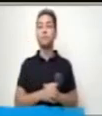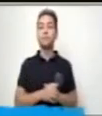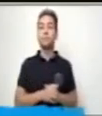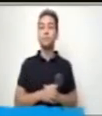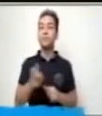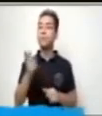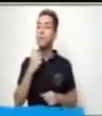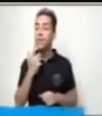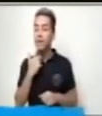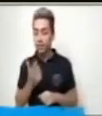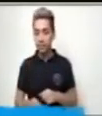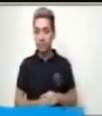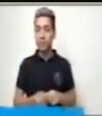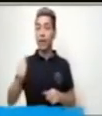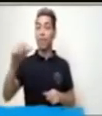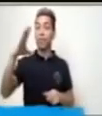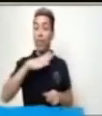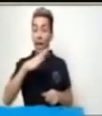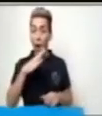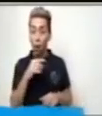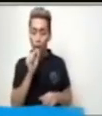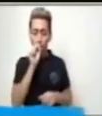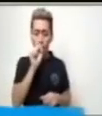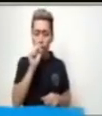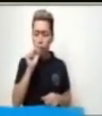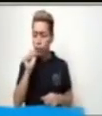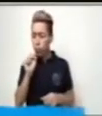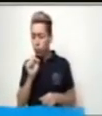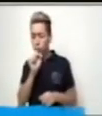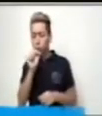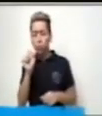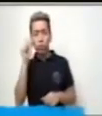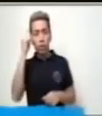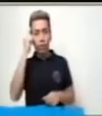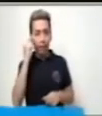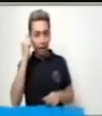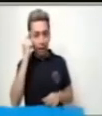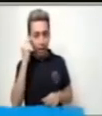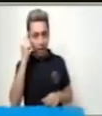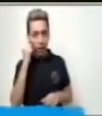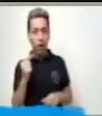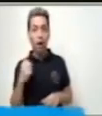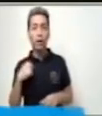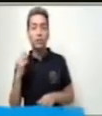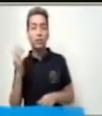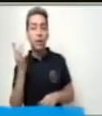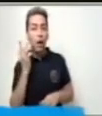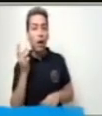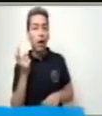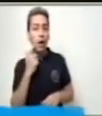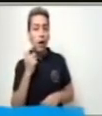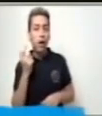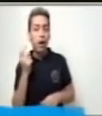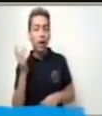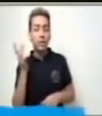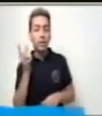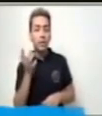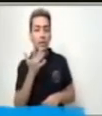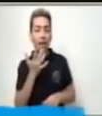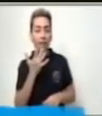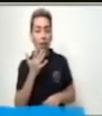Tengo puntos negros. Tengo Dulce es mi sabor. Del suelo a la mesa